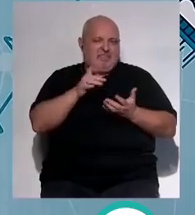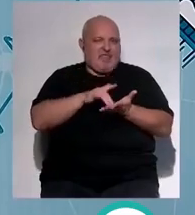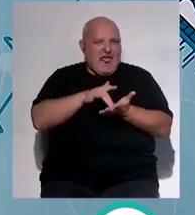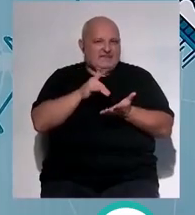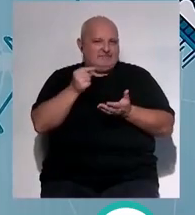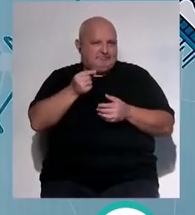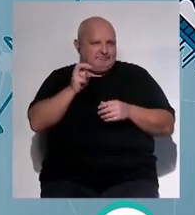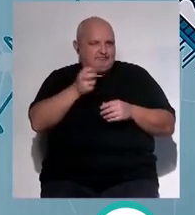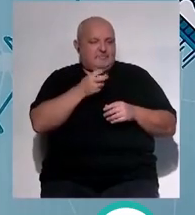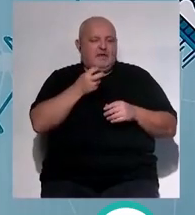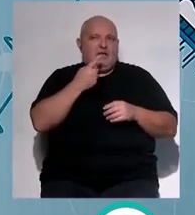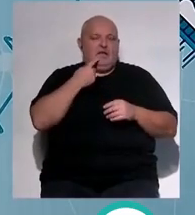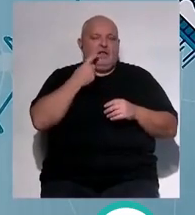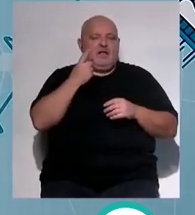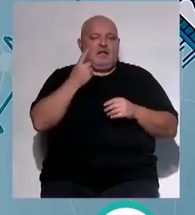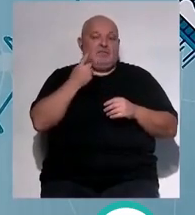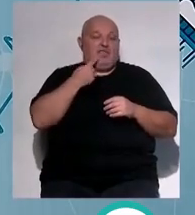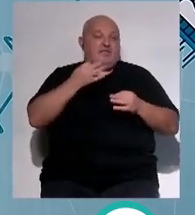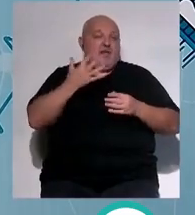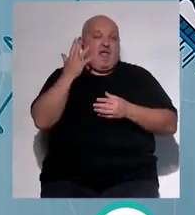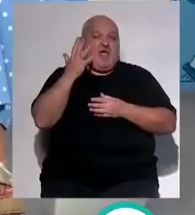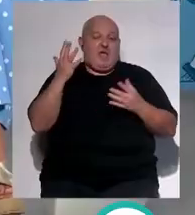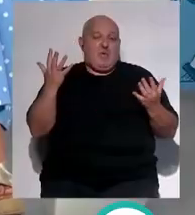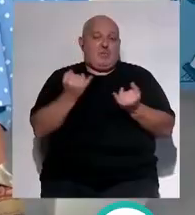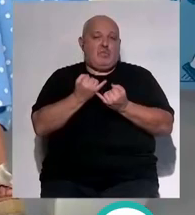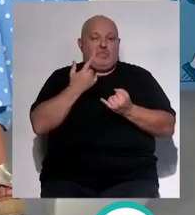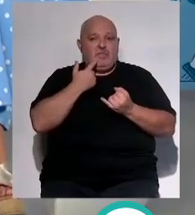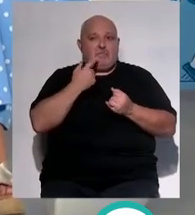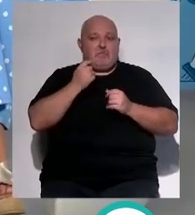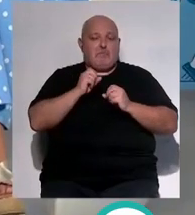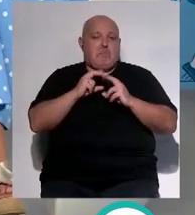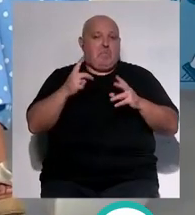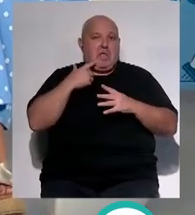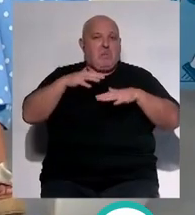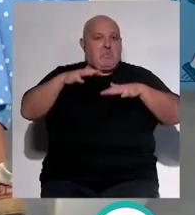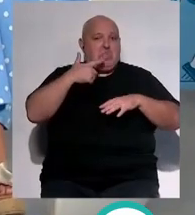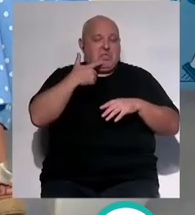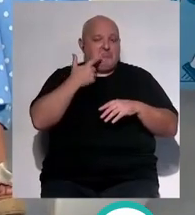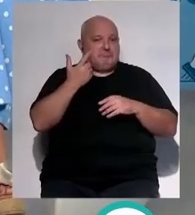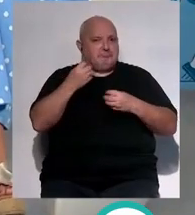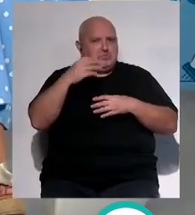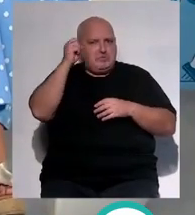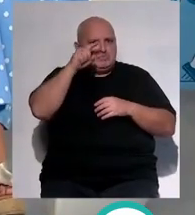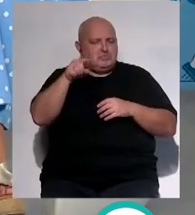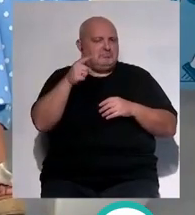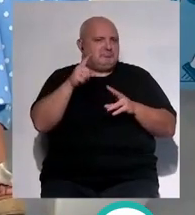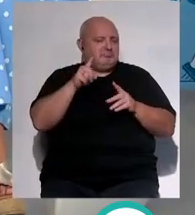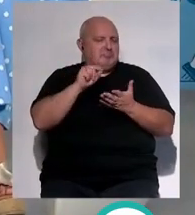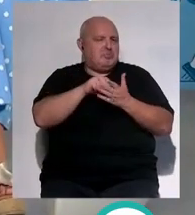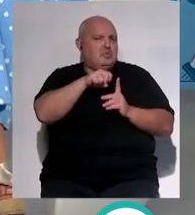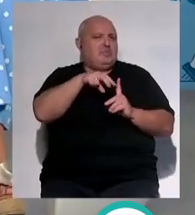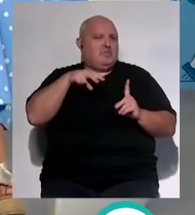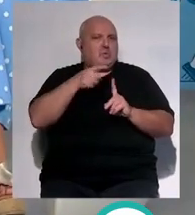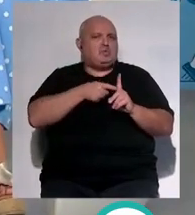quieres adelgazar el cereal siempre te engorda más qué piensas y qué nos puedes aportar en cuanto a